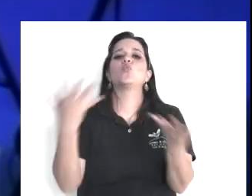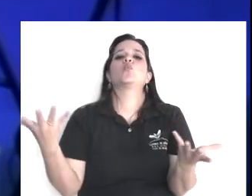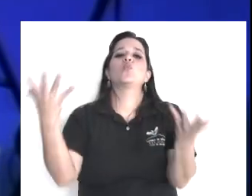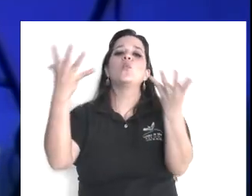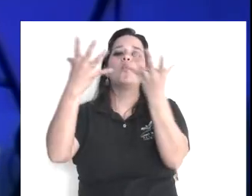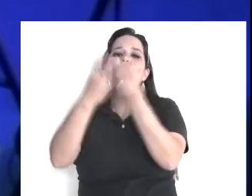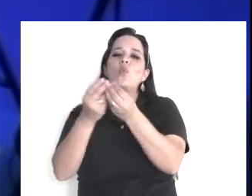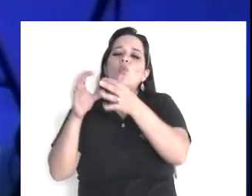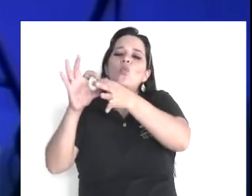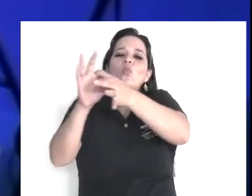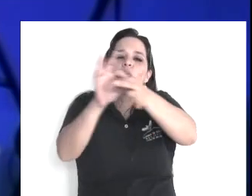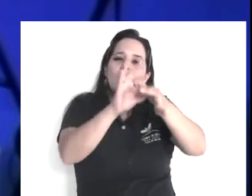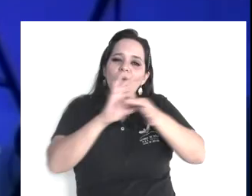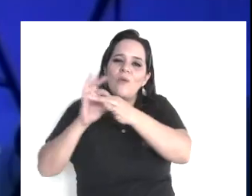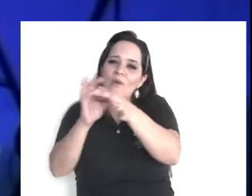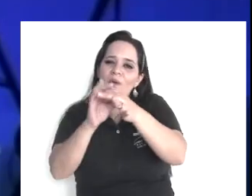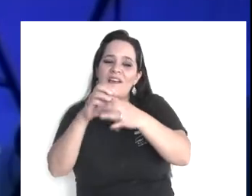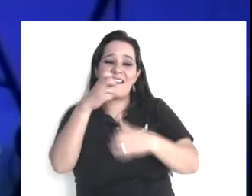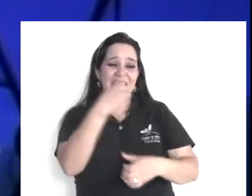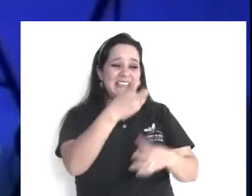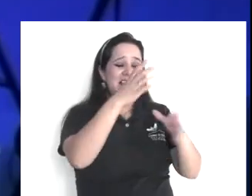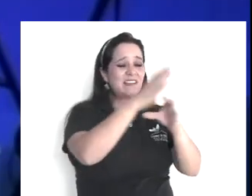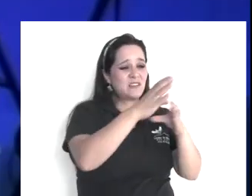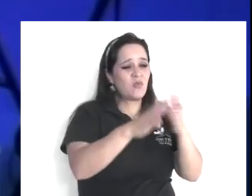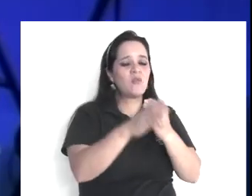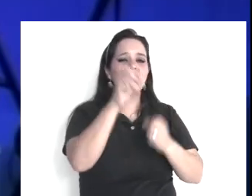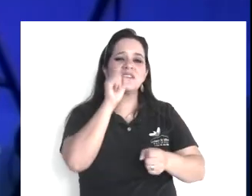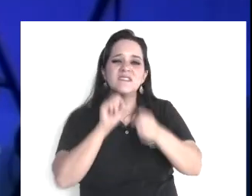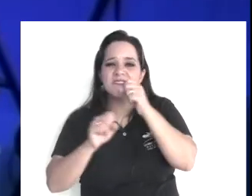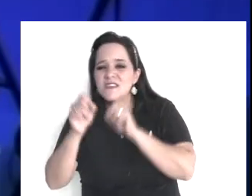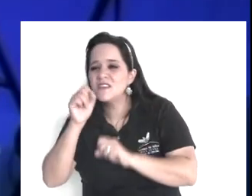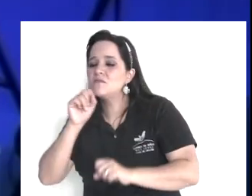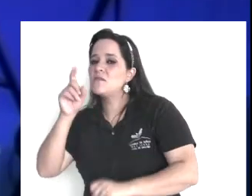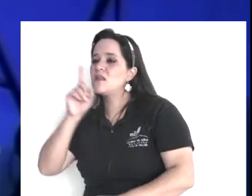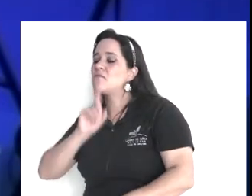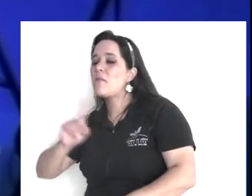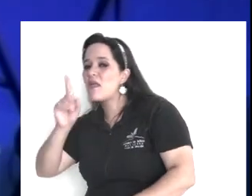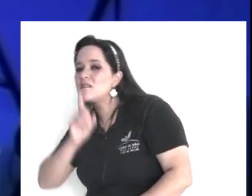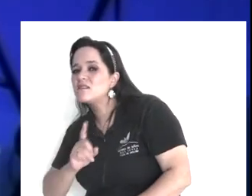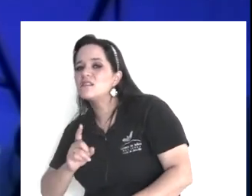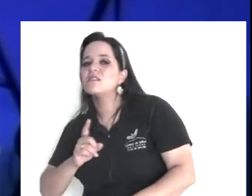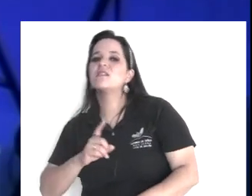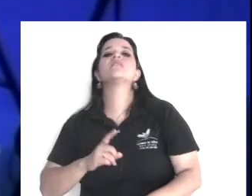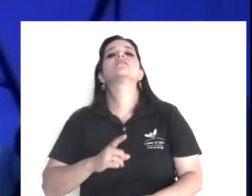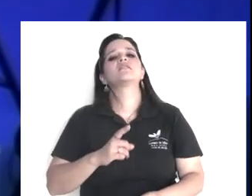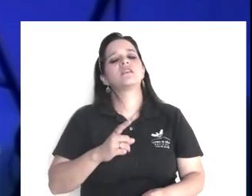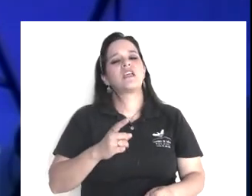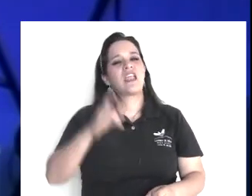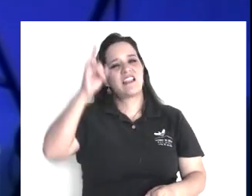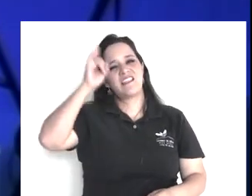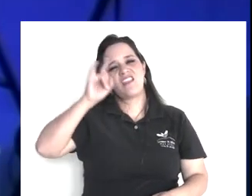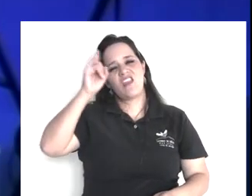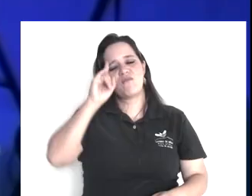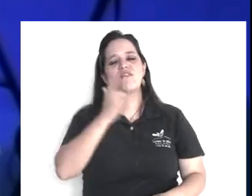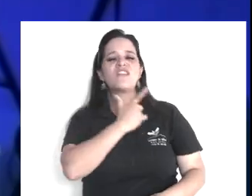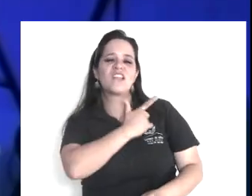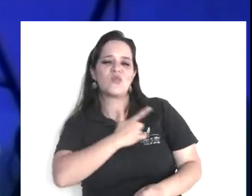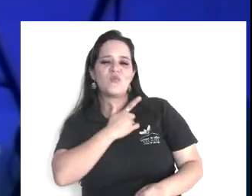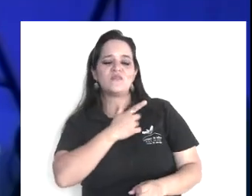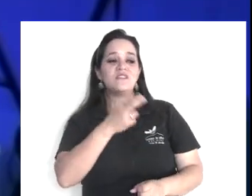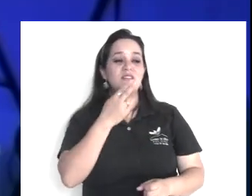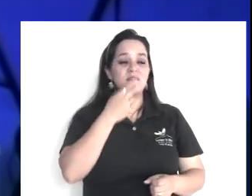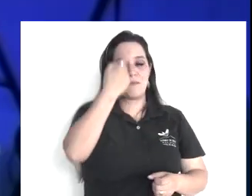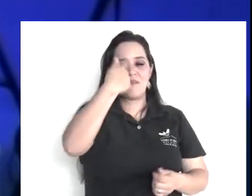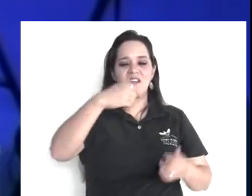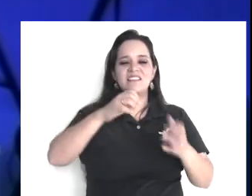y que evocan, la intensa, ira de Dios, debemos amar la verdad, hablarla con franqueza, y reconocerla